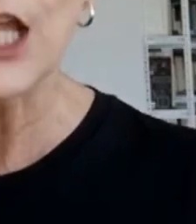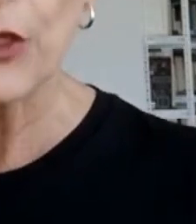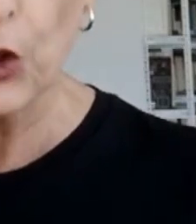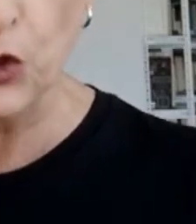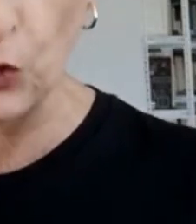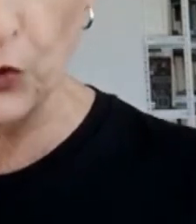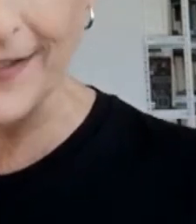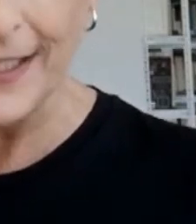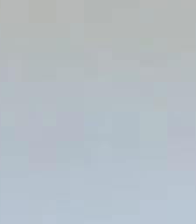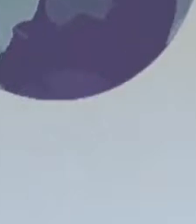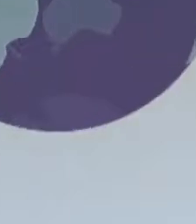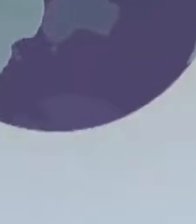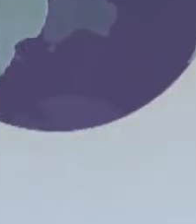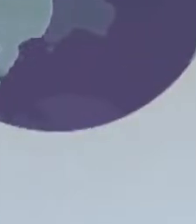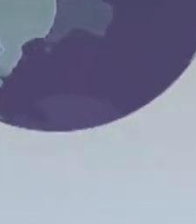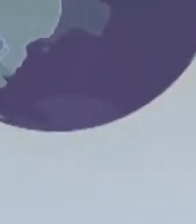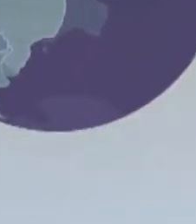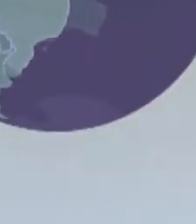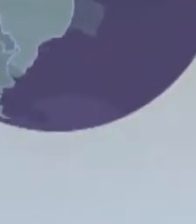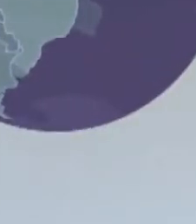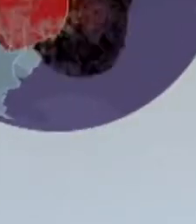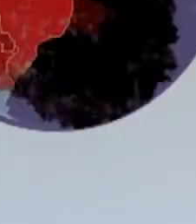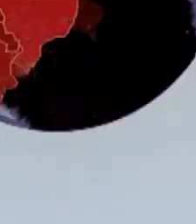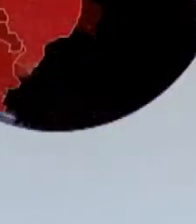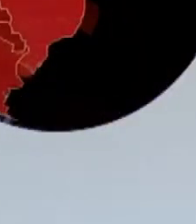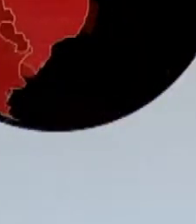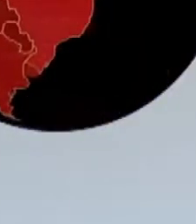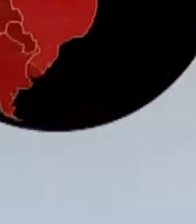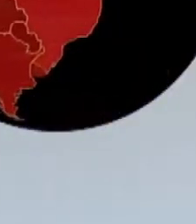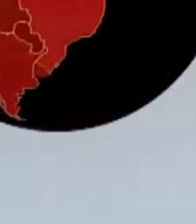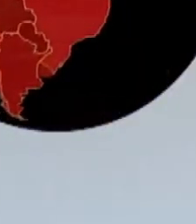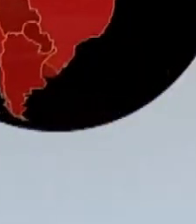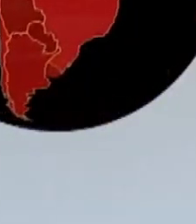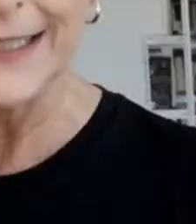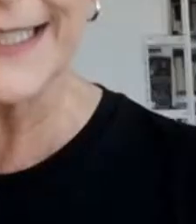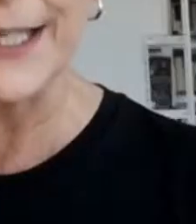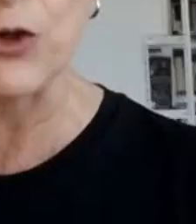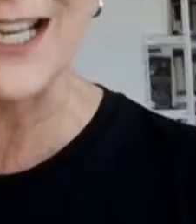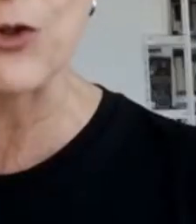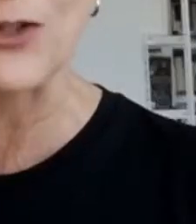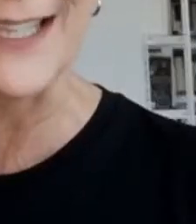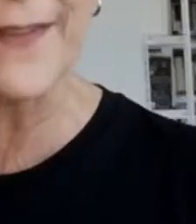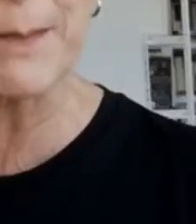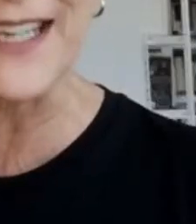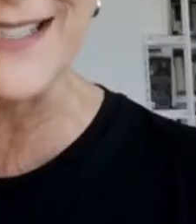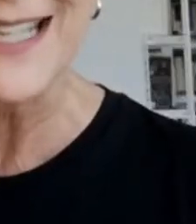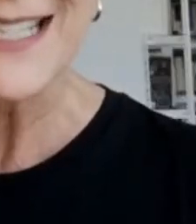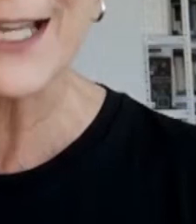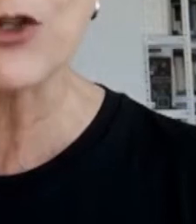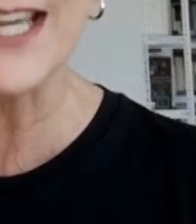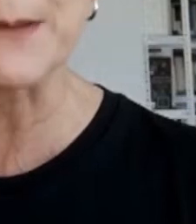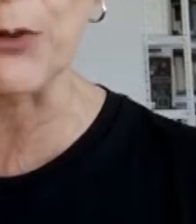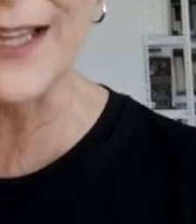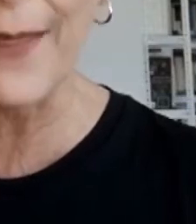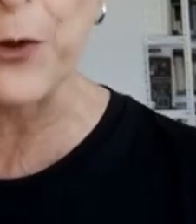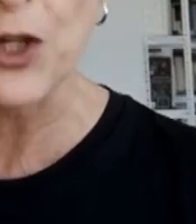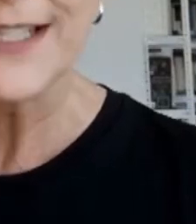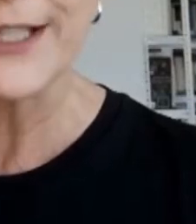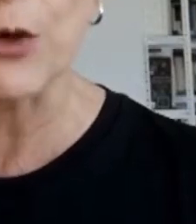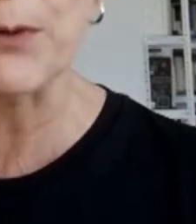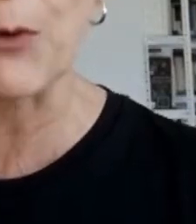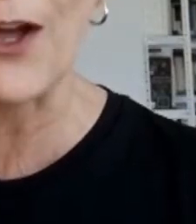deben cumplir dos cosas Que el brote epidémico afecte a más de un continente Y que los casos de cada país ya no sean